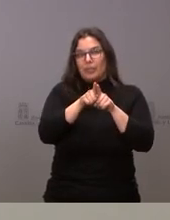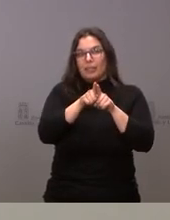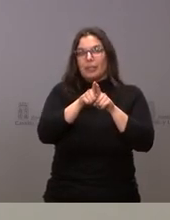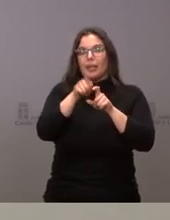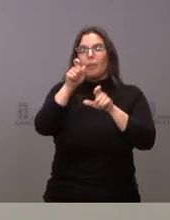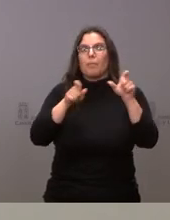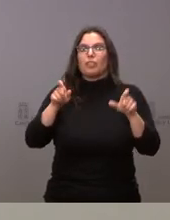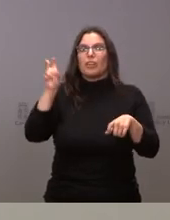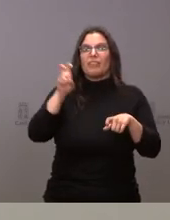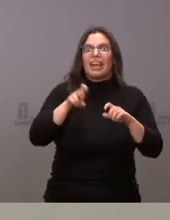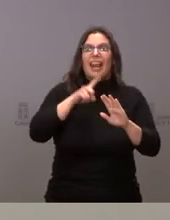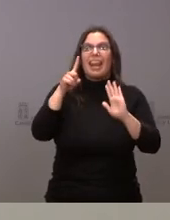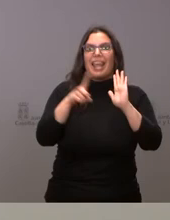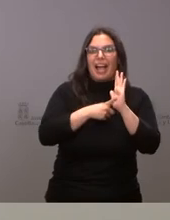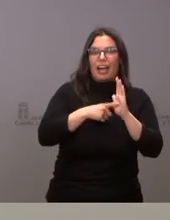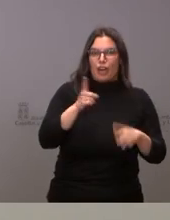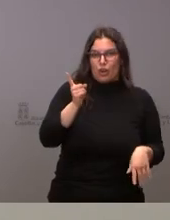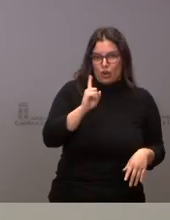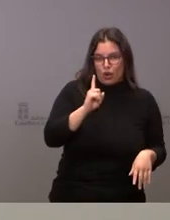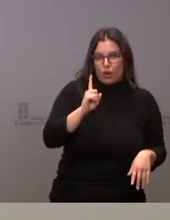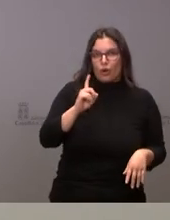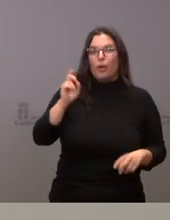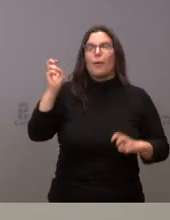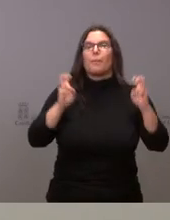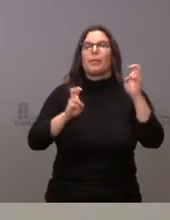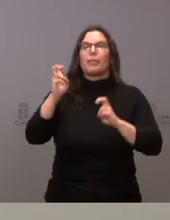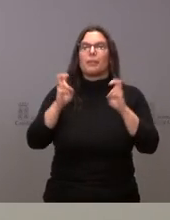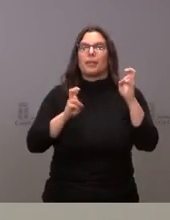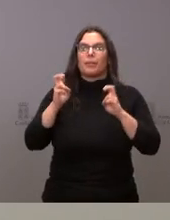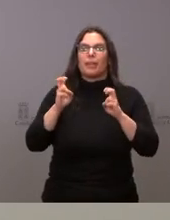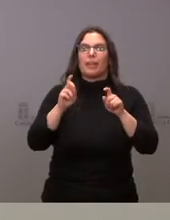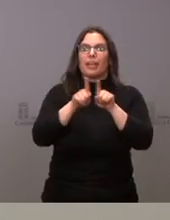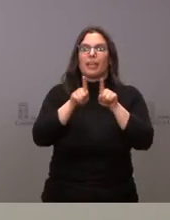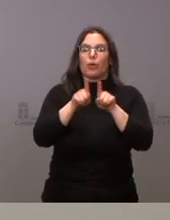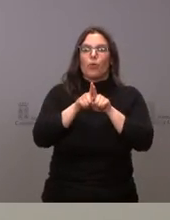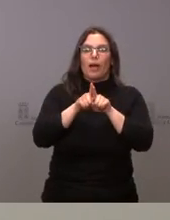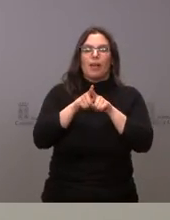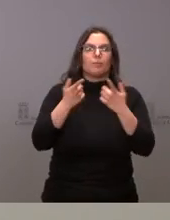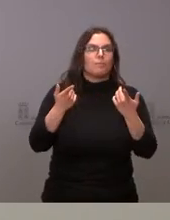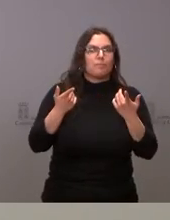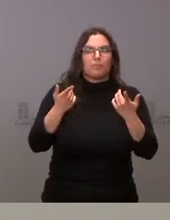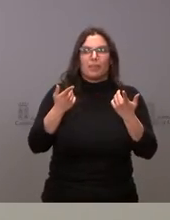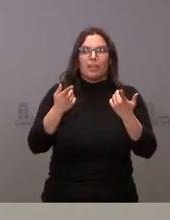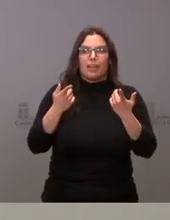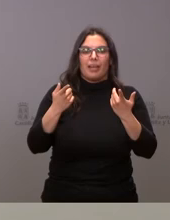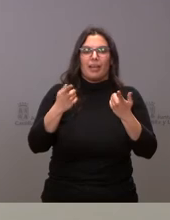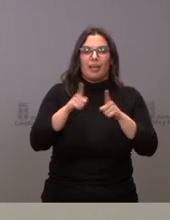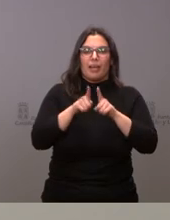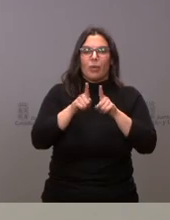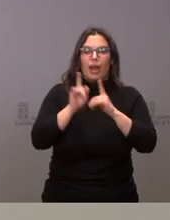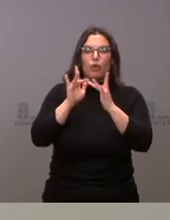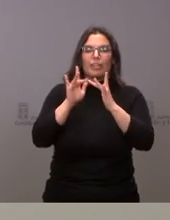venido de forma legal son personas que han venido a Castilla y León algunas con los cauces formales a través por tanto del gobierno